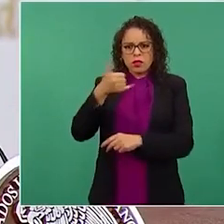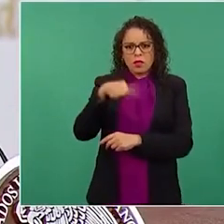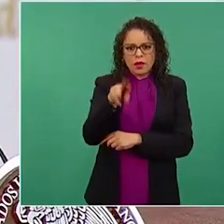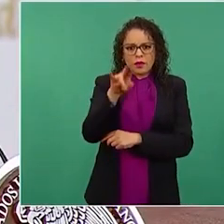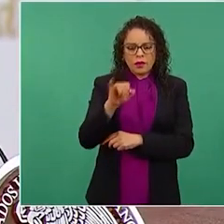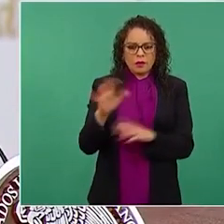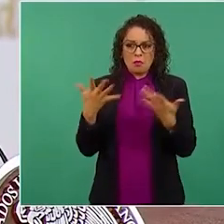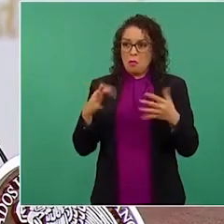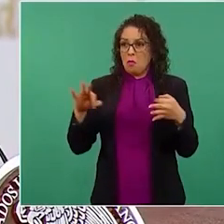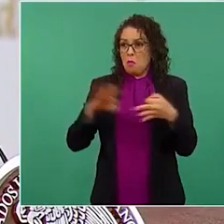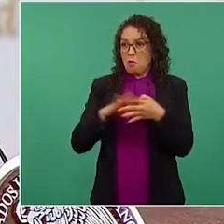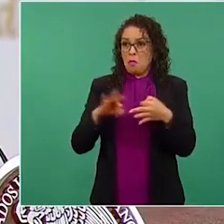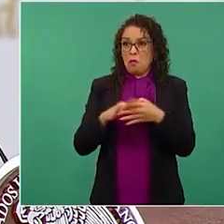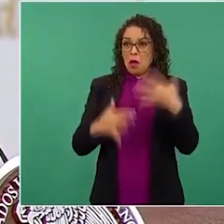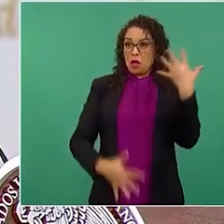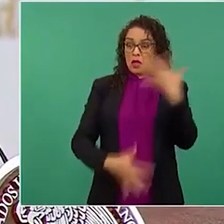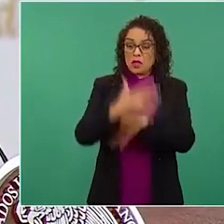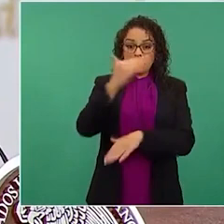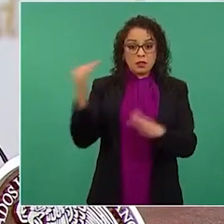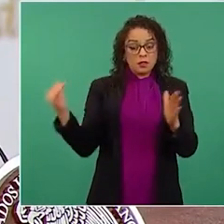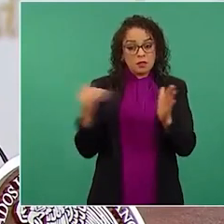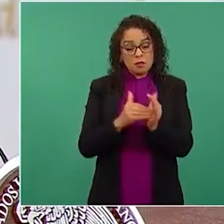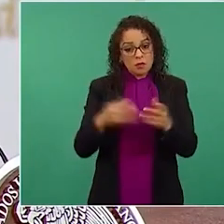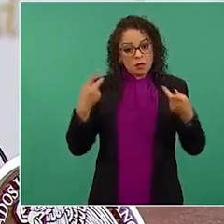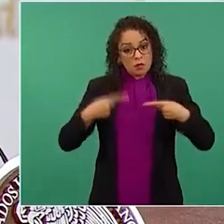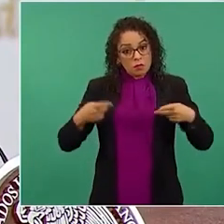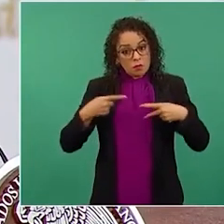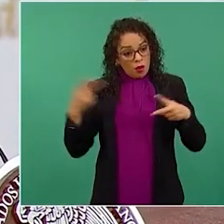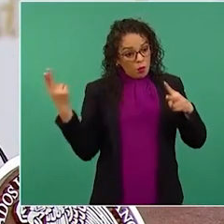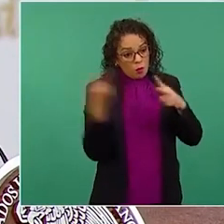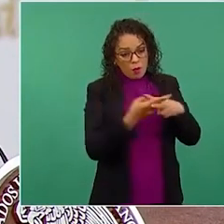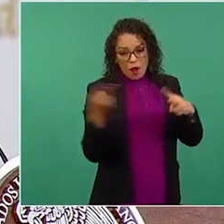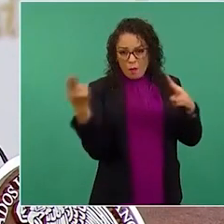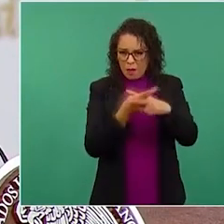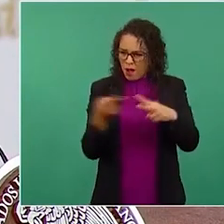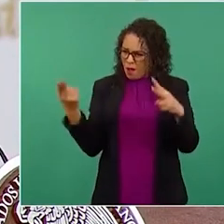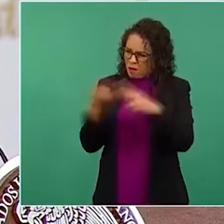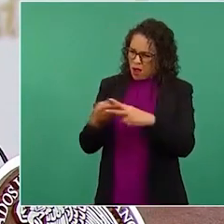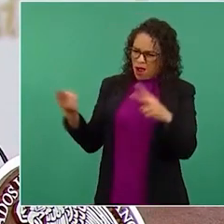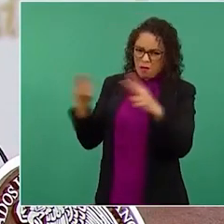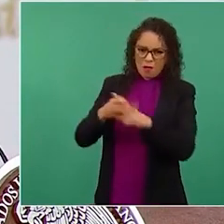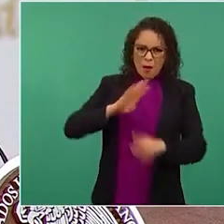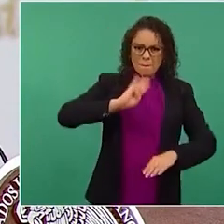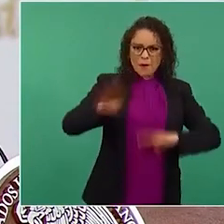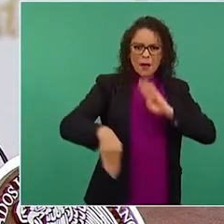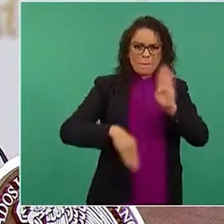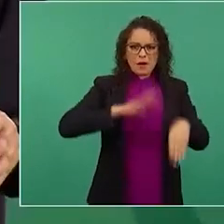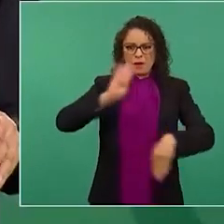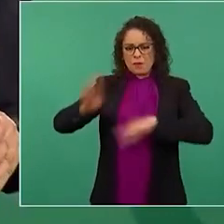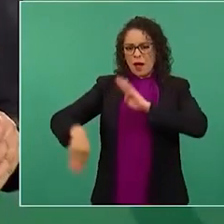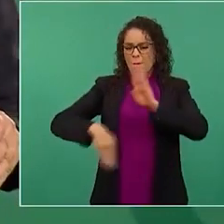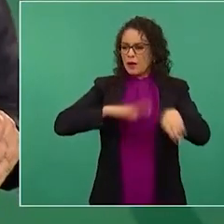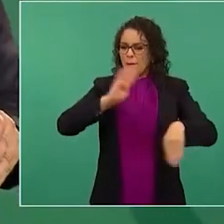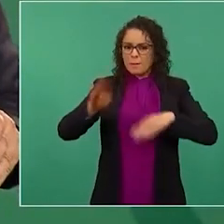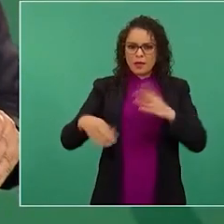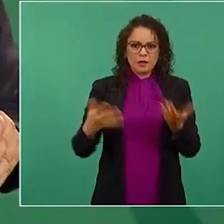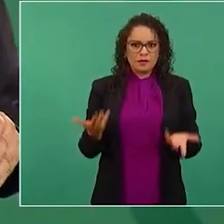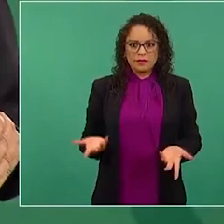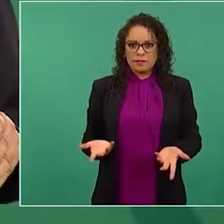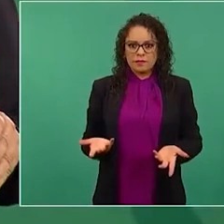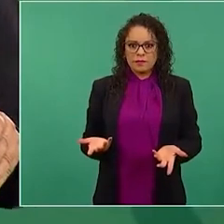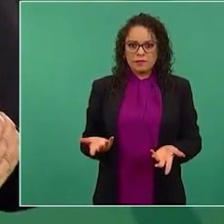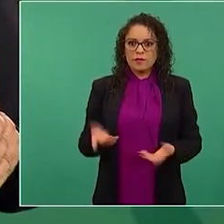yaquis asesinados. Se le olvidaron los